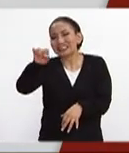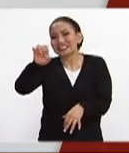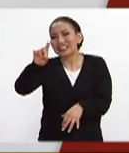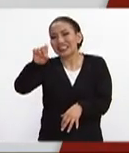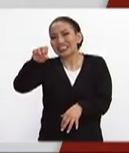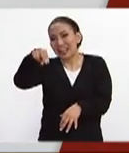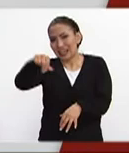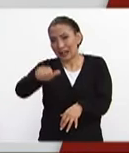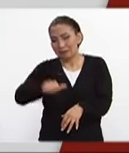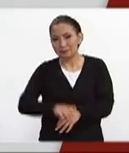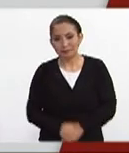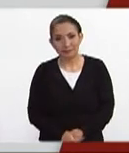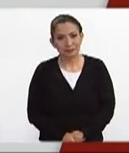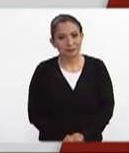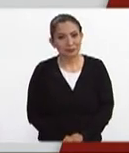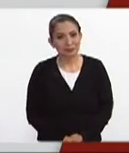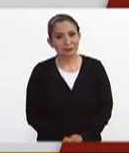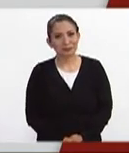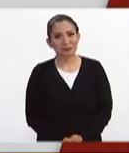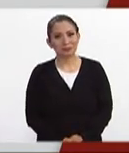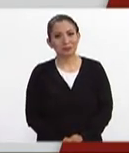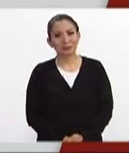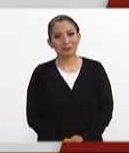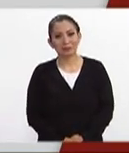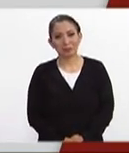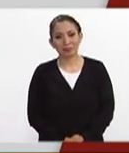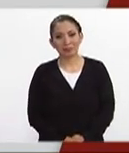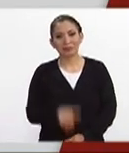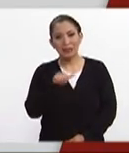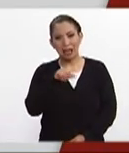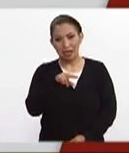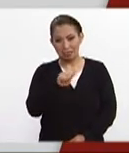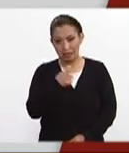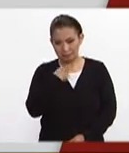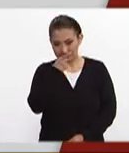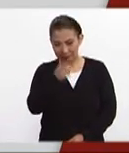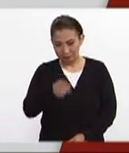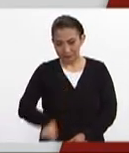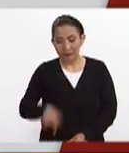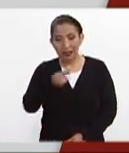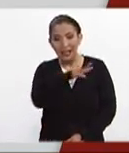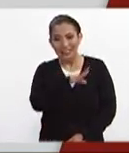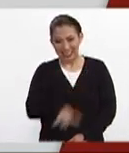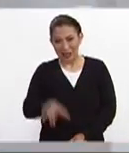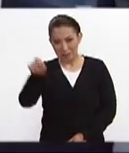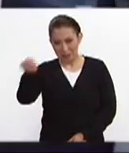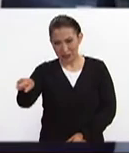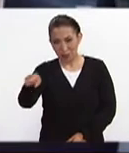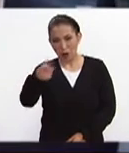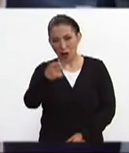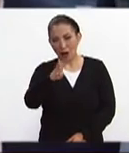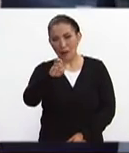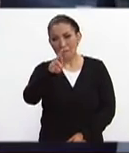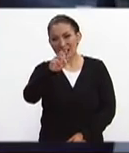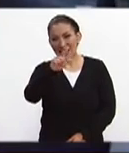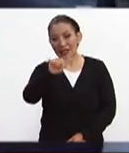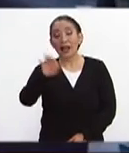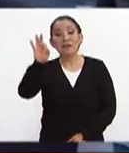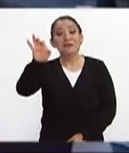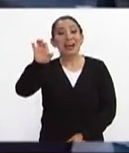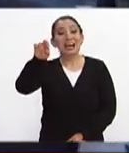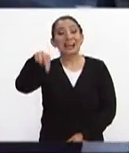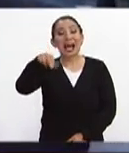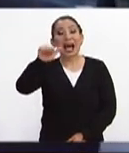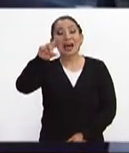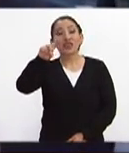ejército Ana les comento que el general brigadier de nombre Fernando